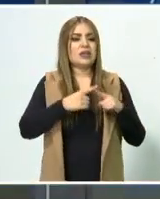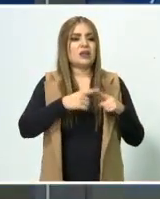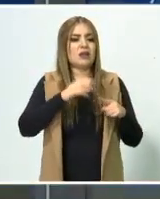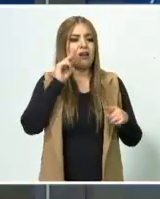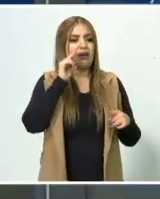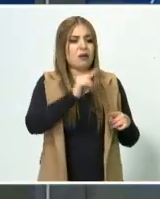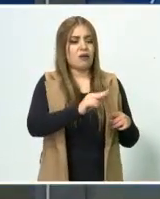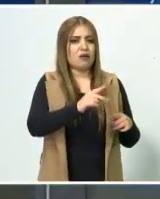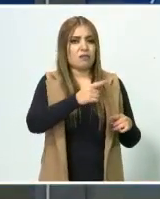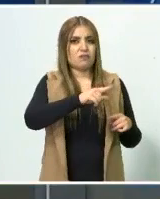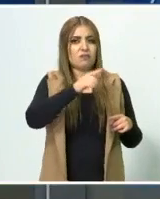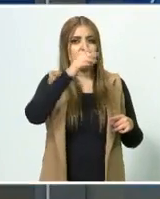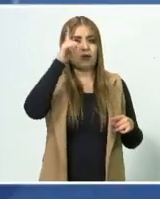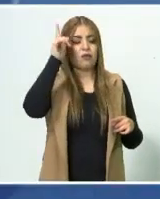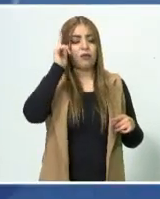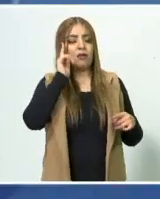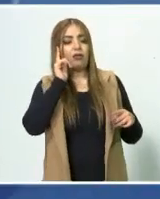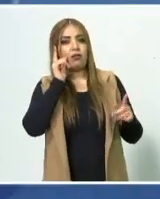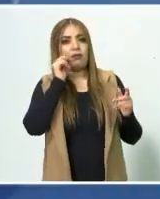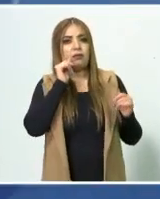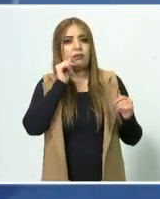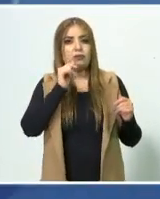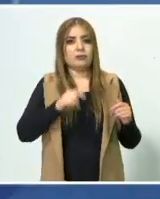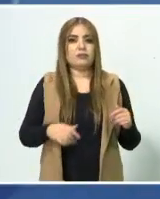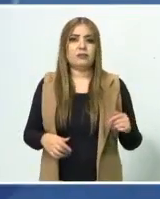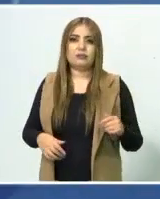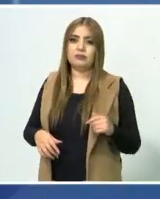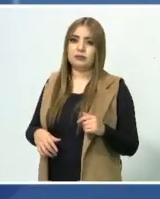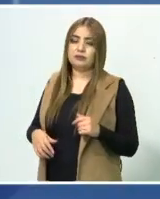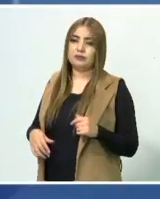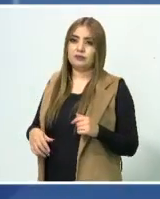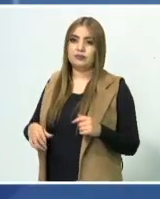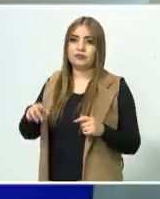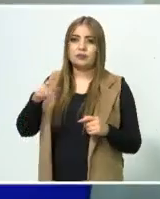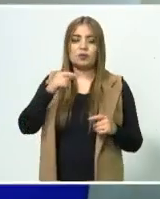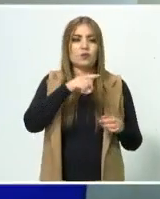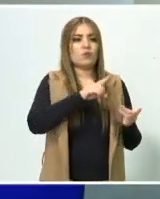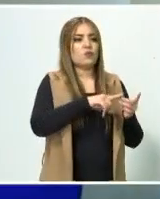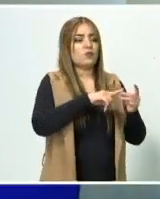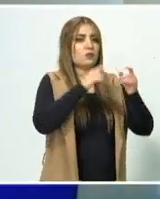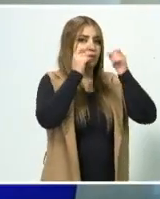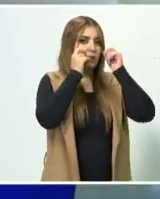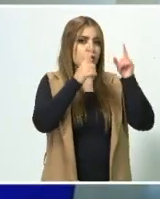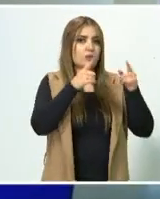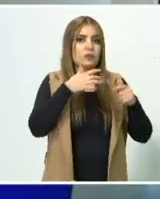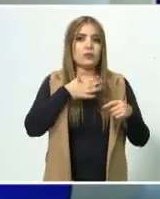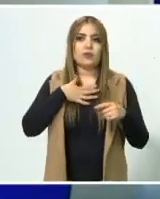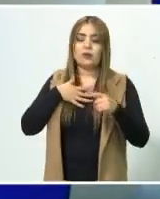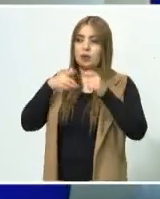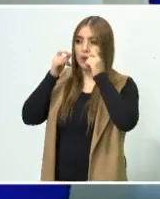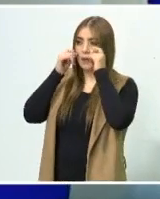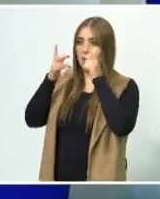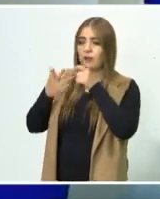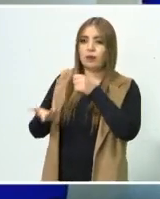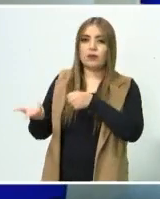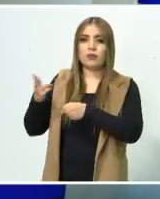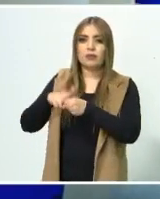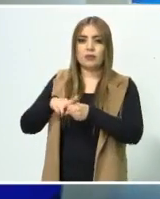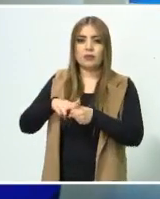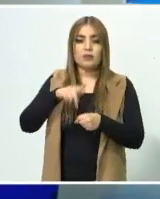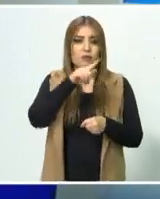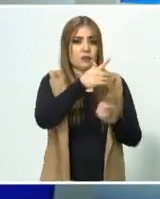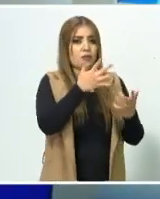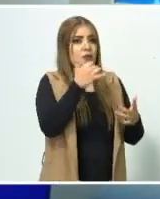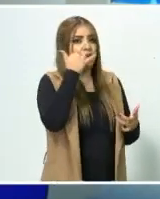recuerdas porque estabas inconsciente, ¿cierto? Estaba inconsciente. ¿Dónde despertaste? ¿En el hospital ya? Ya desperté en el hospital. ¿Hablaste ya con tu